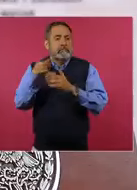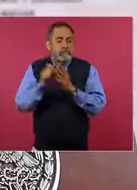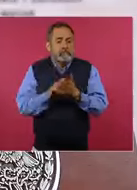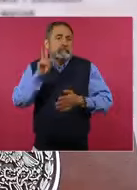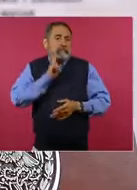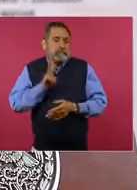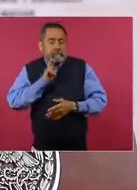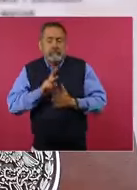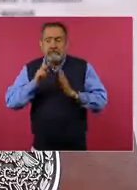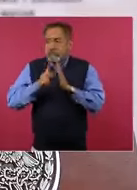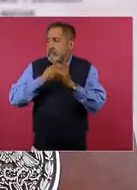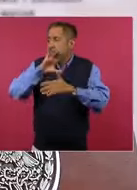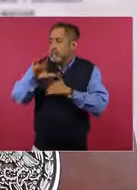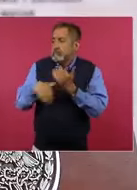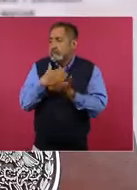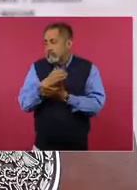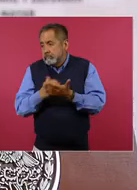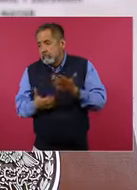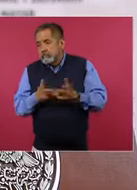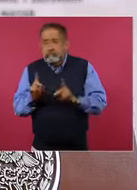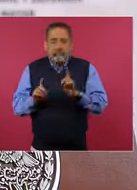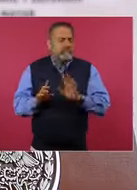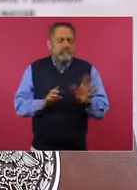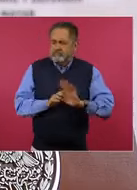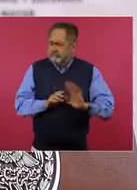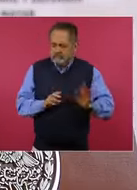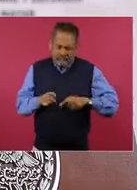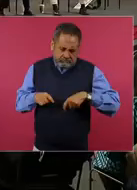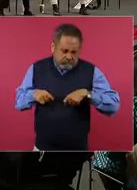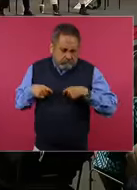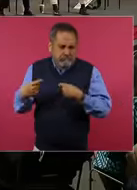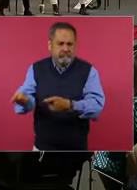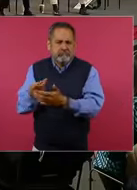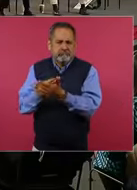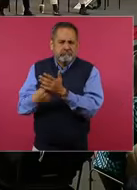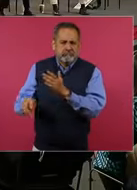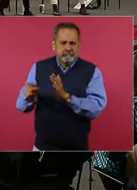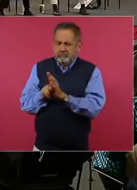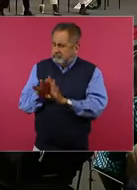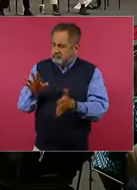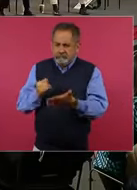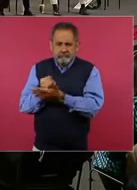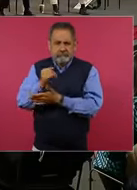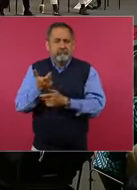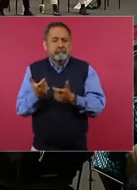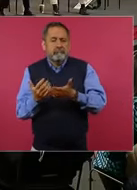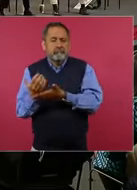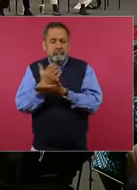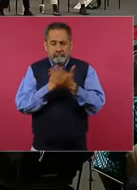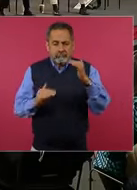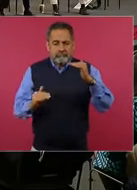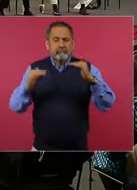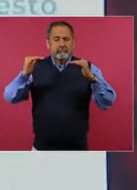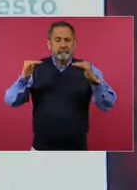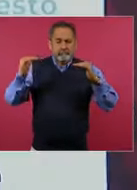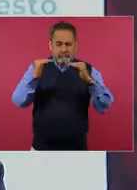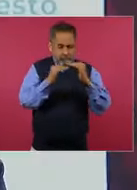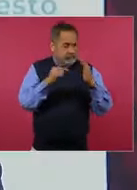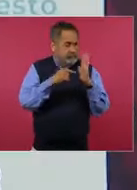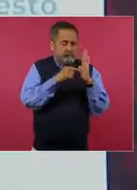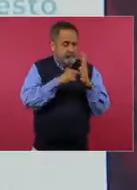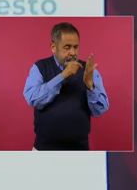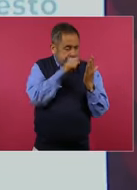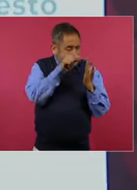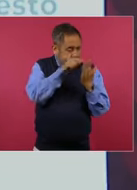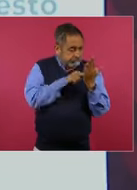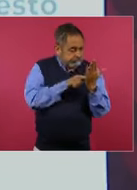para ver si se las van a volver a dar. Y además, con todas las prestaciones y con los salarios homologados al tabulador, ya el